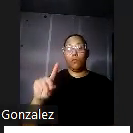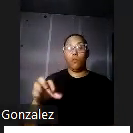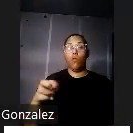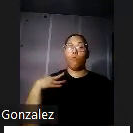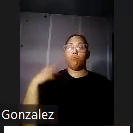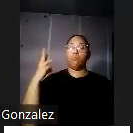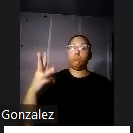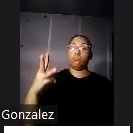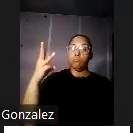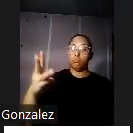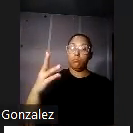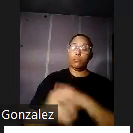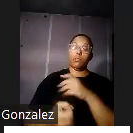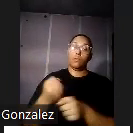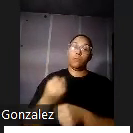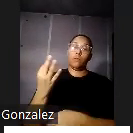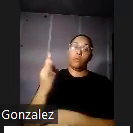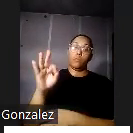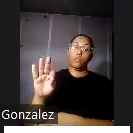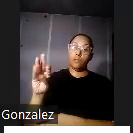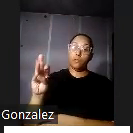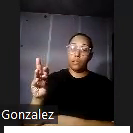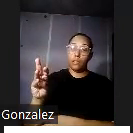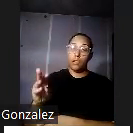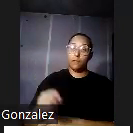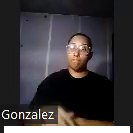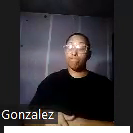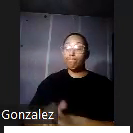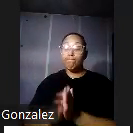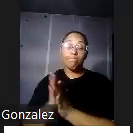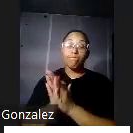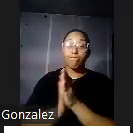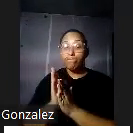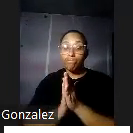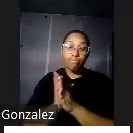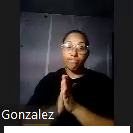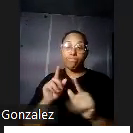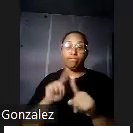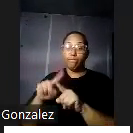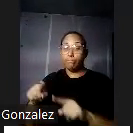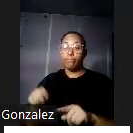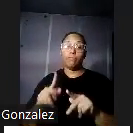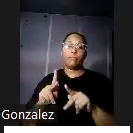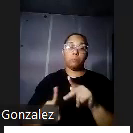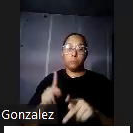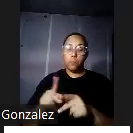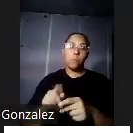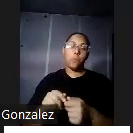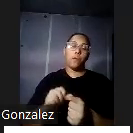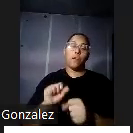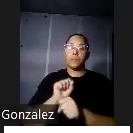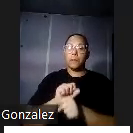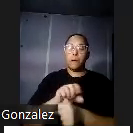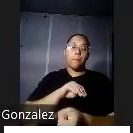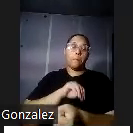1906 mantuvo su interés en continuar con un grupo de hombres entrenados y tenía la idea de un instituto de